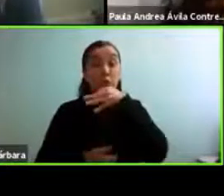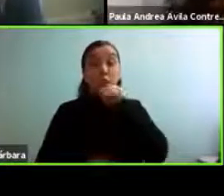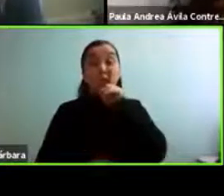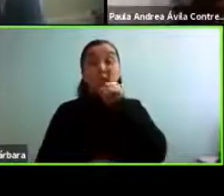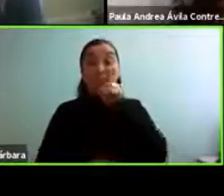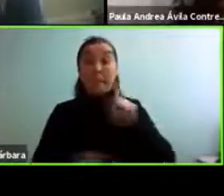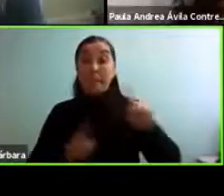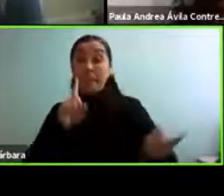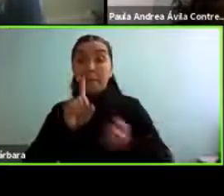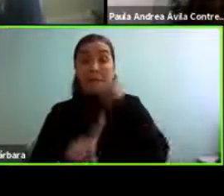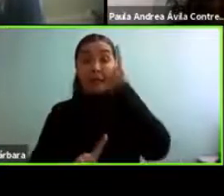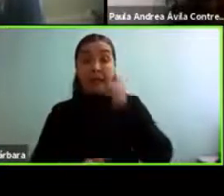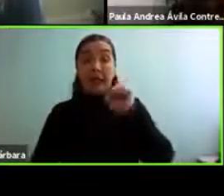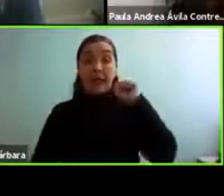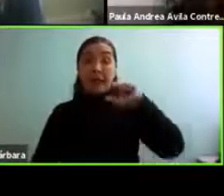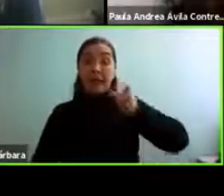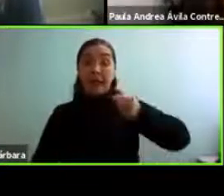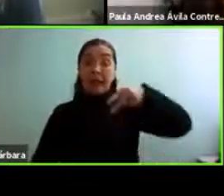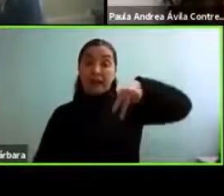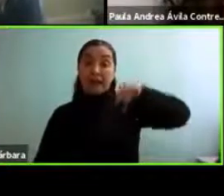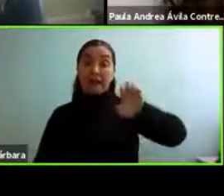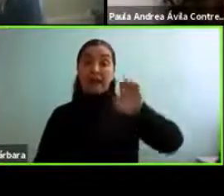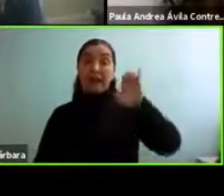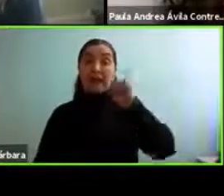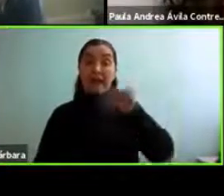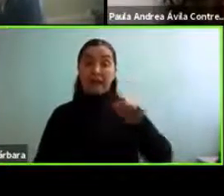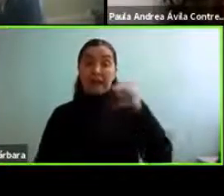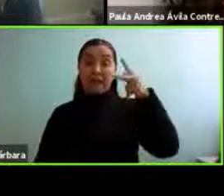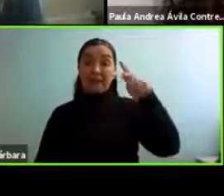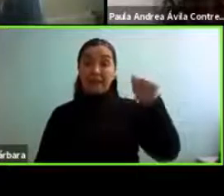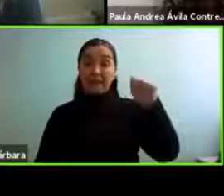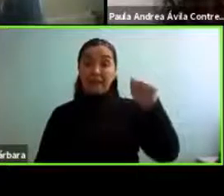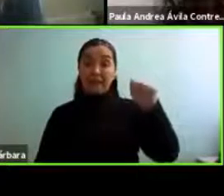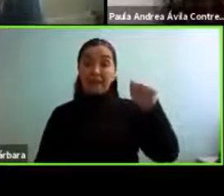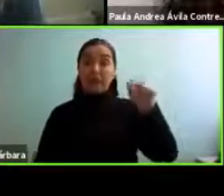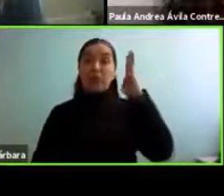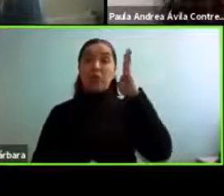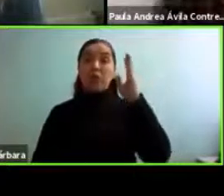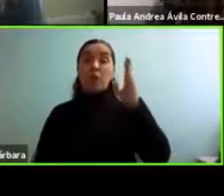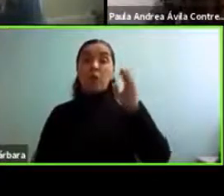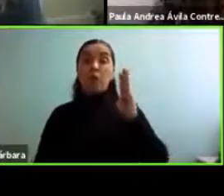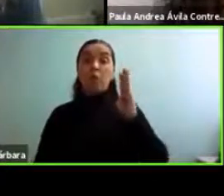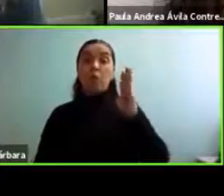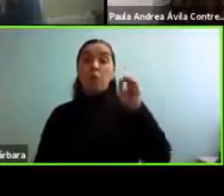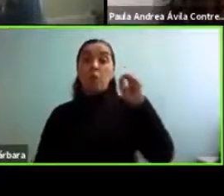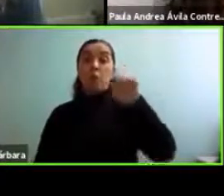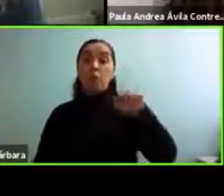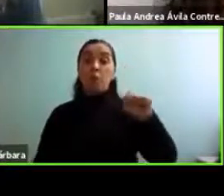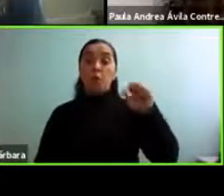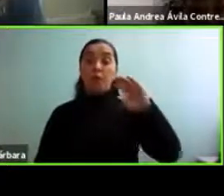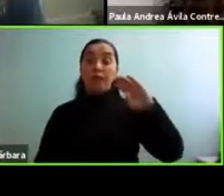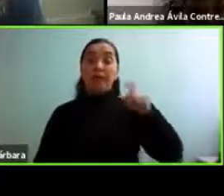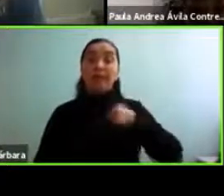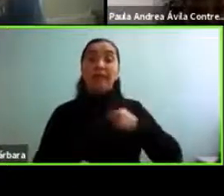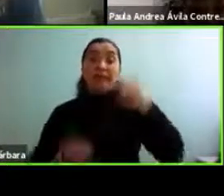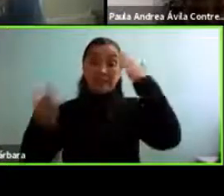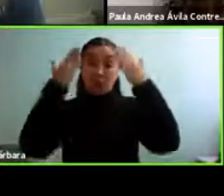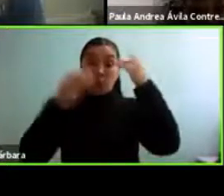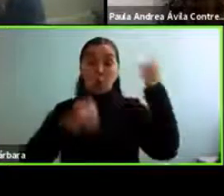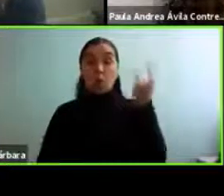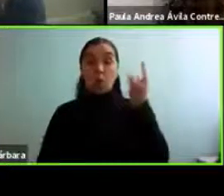invitada va a ser Anieska, Anieska Bozanich. Ella es psicóloga de la Universidad de Chile, es diplomada en políticas públicas,